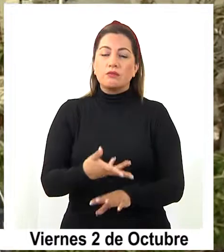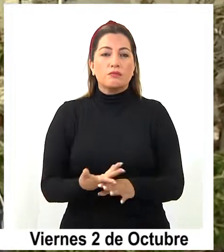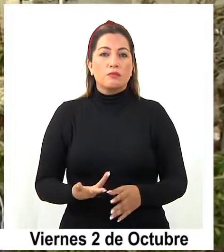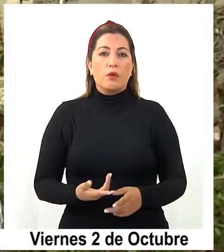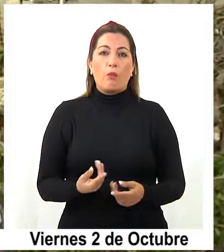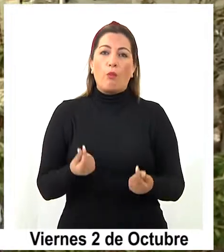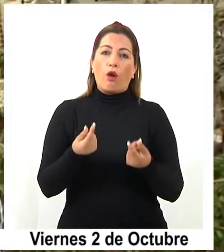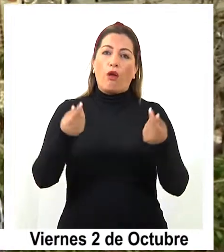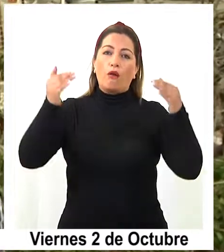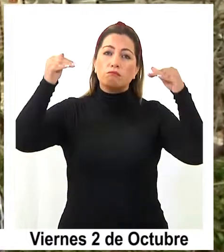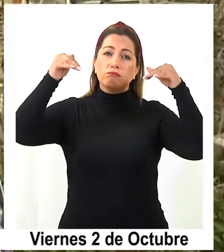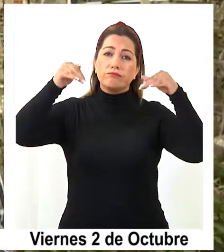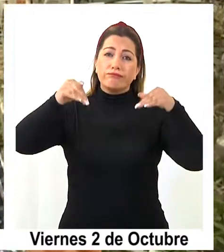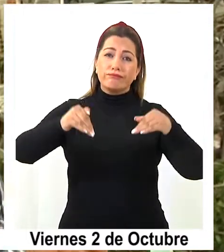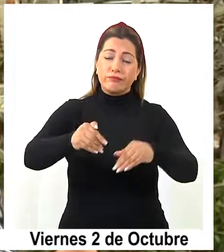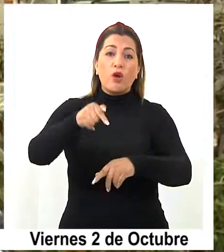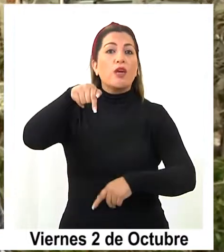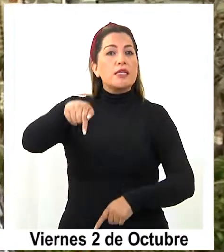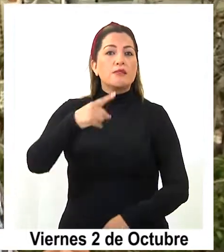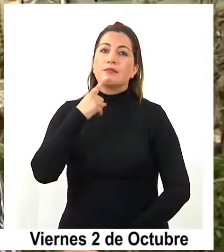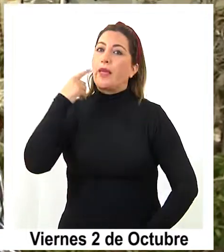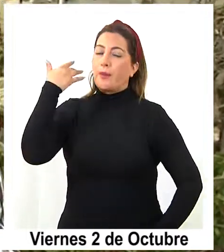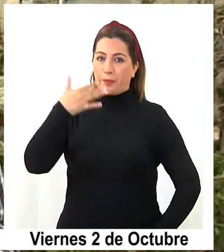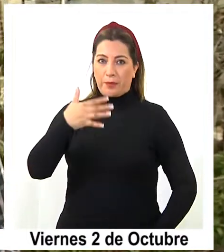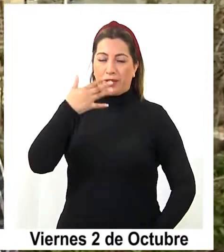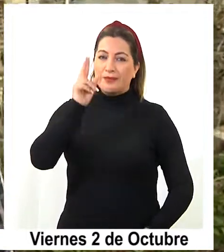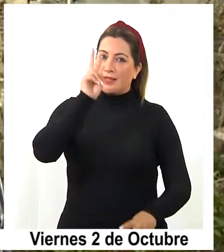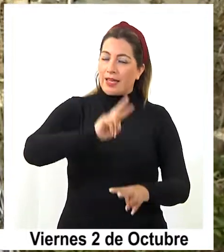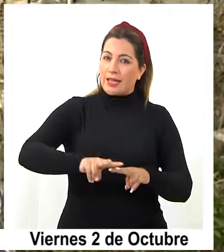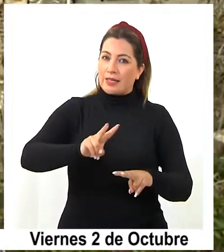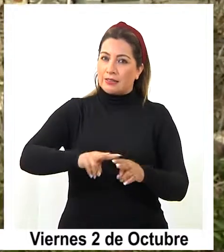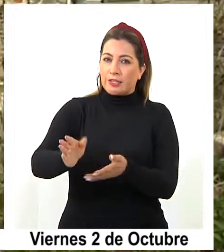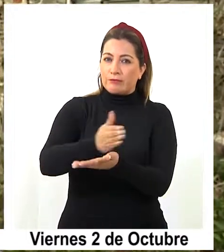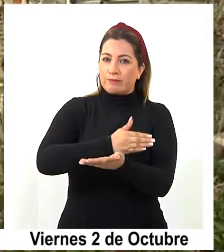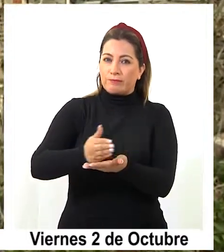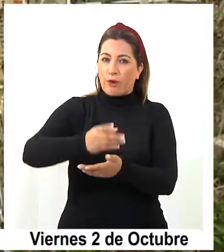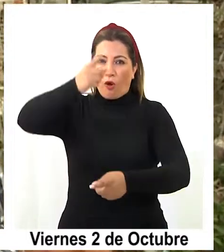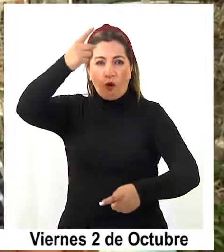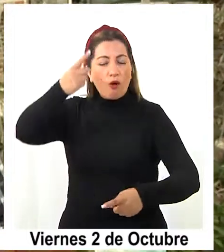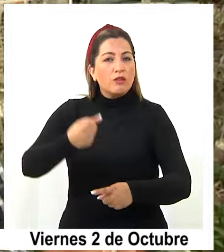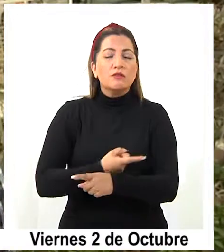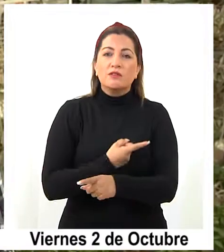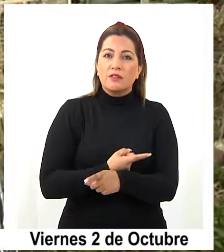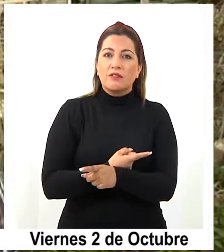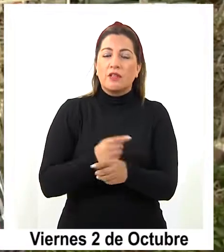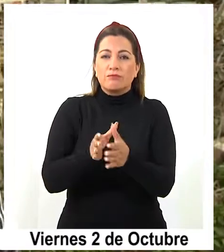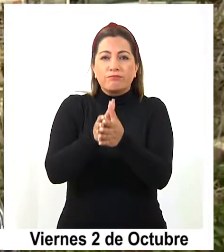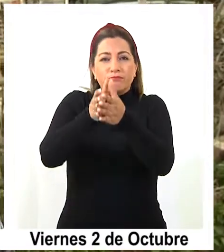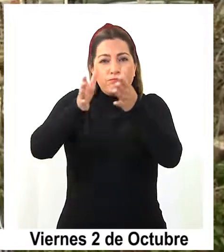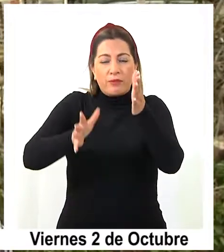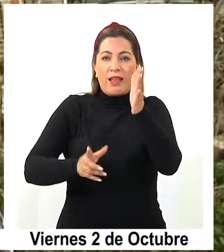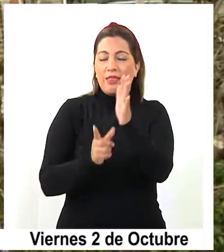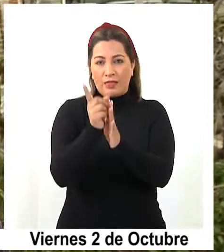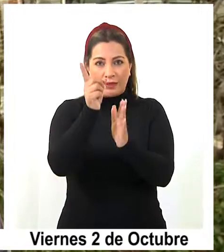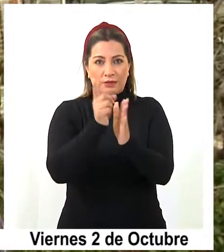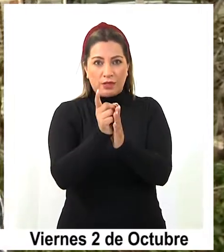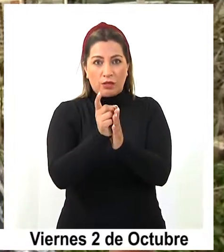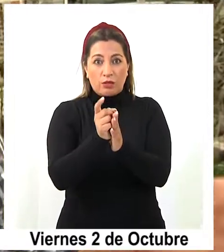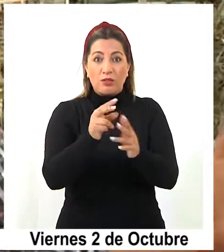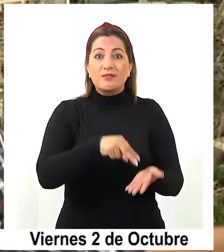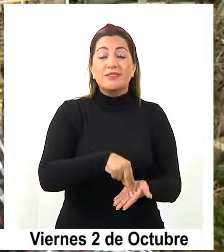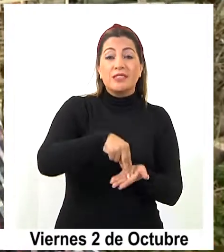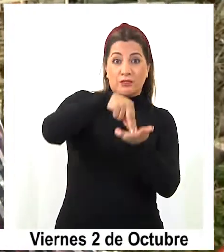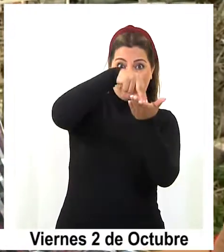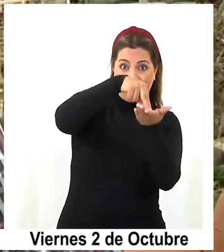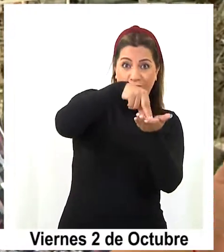decaída. Por eso creo que es fundamental desarrollar el relanciamiento del crecimiento que pueda tener la zona franca